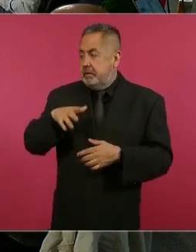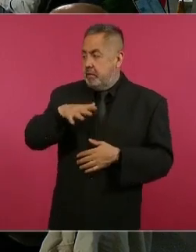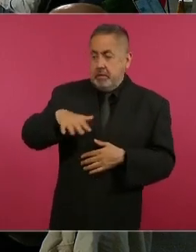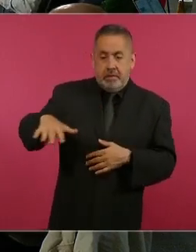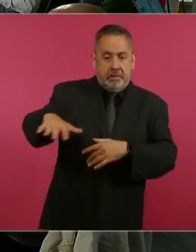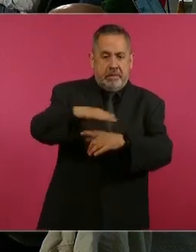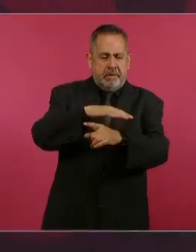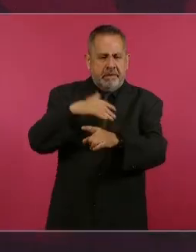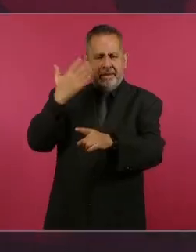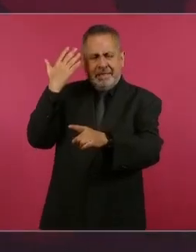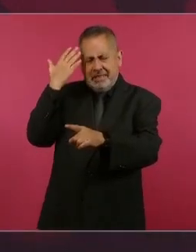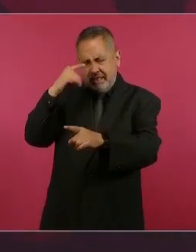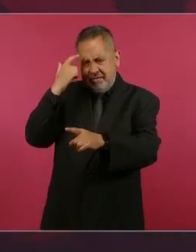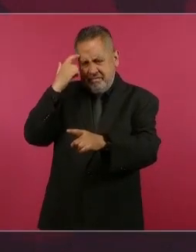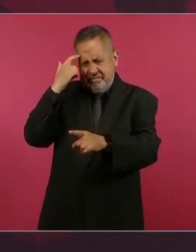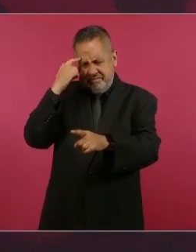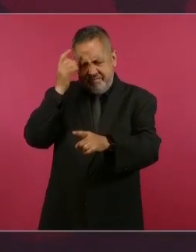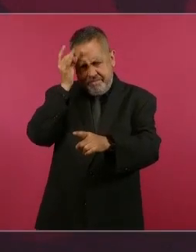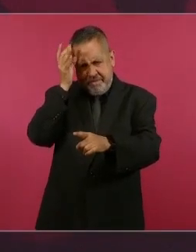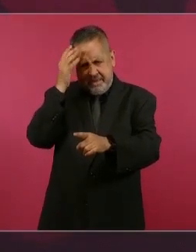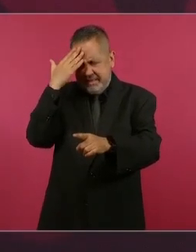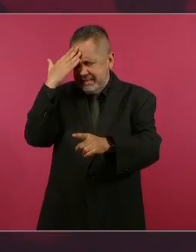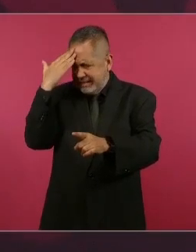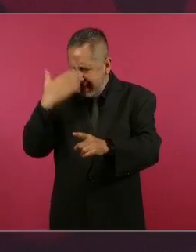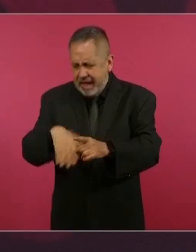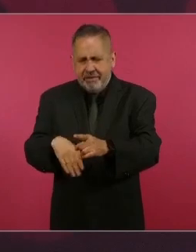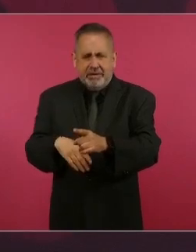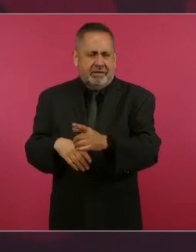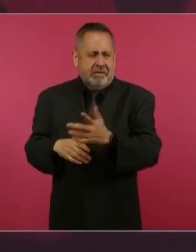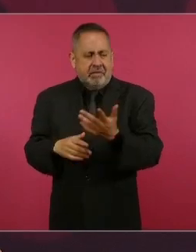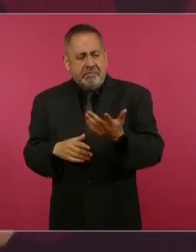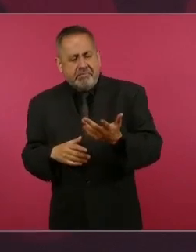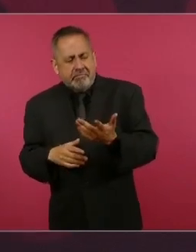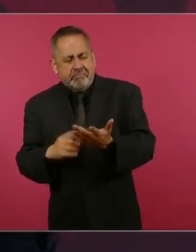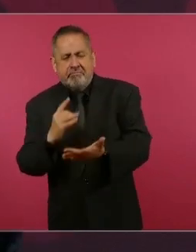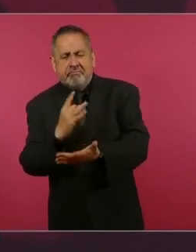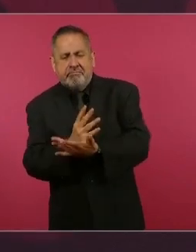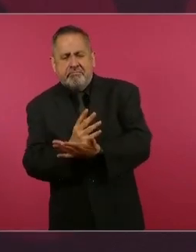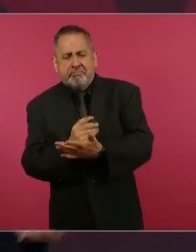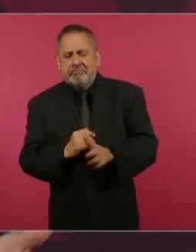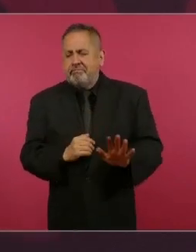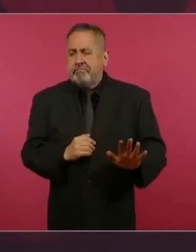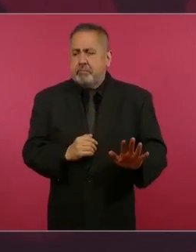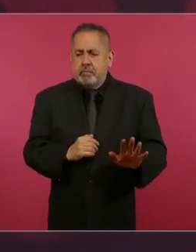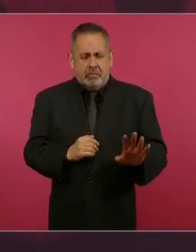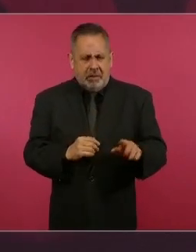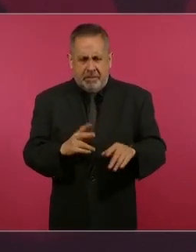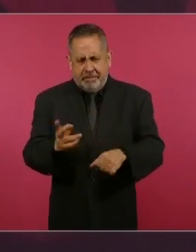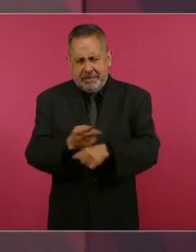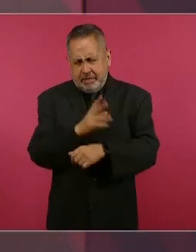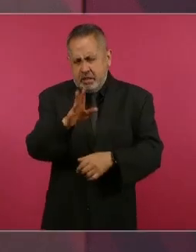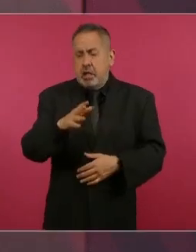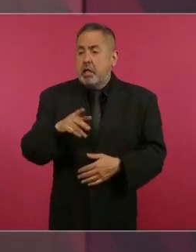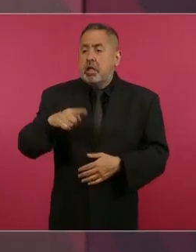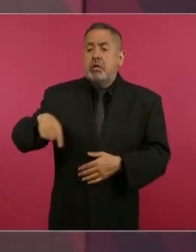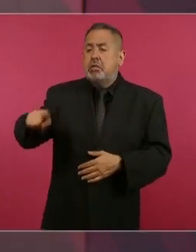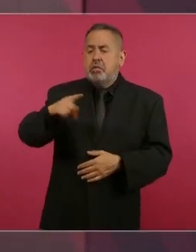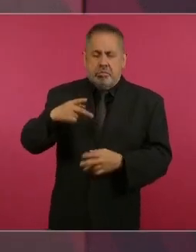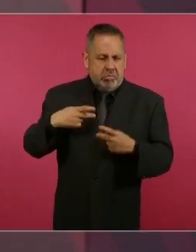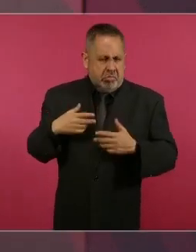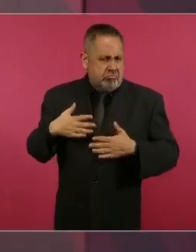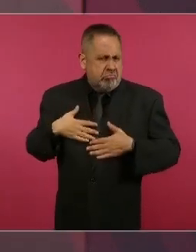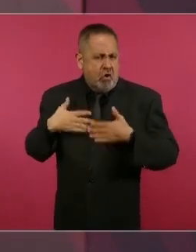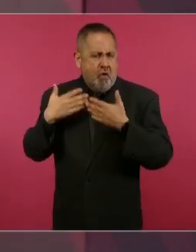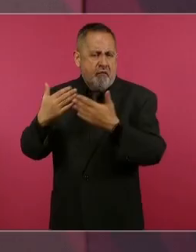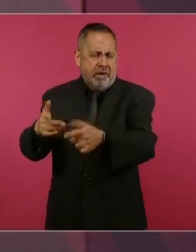mucho, muy consciente. Entonces, no pasa nada, hay que tenerle confianza al